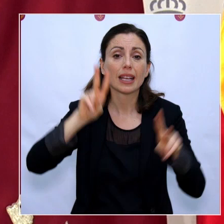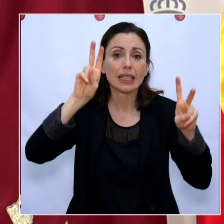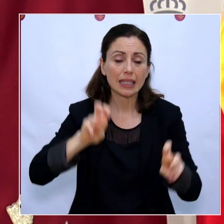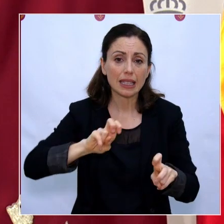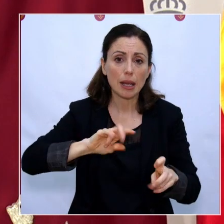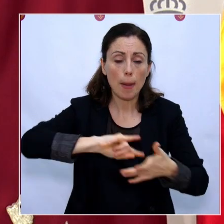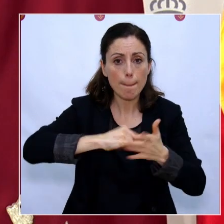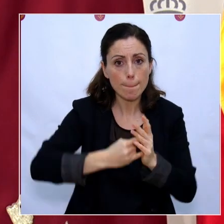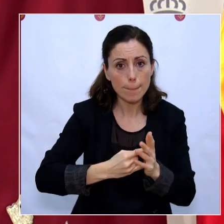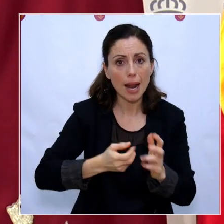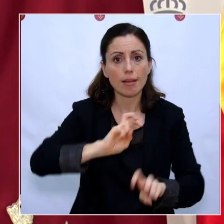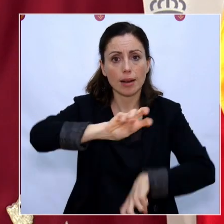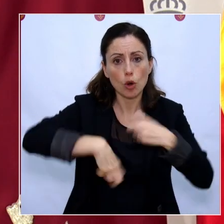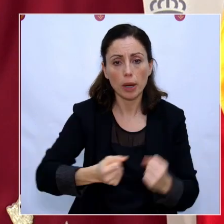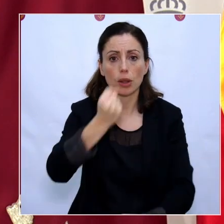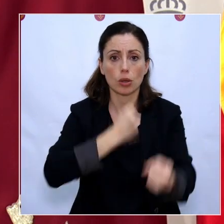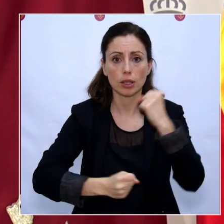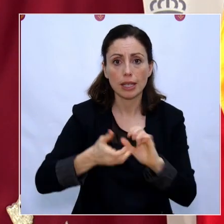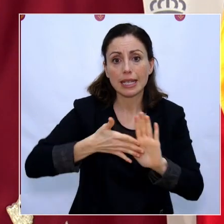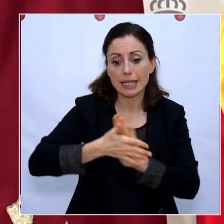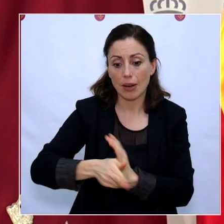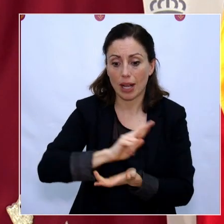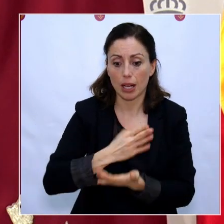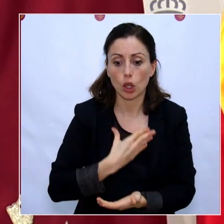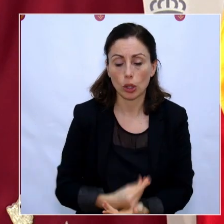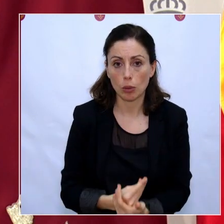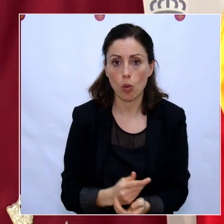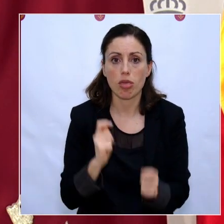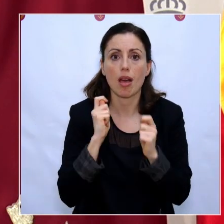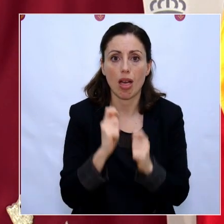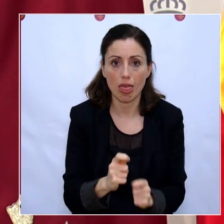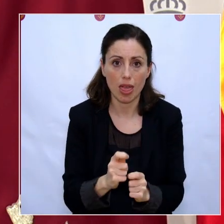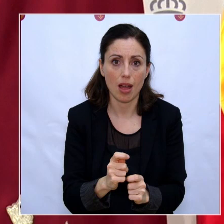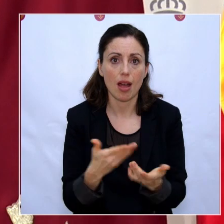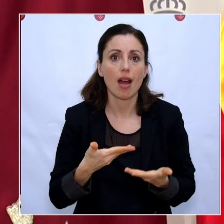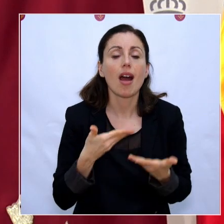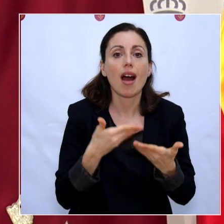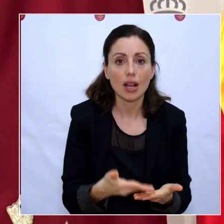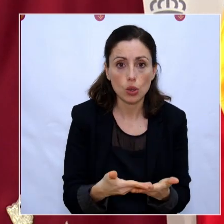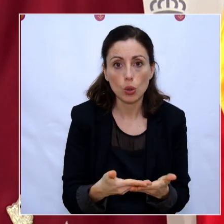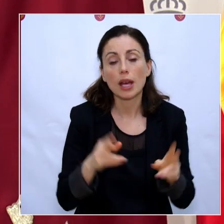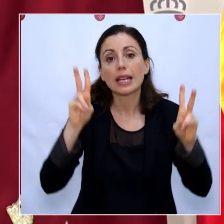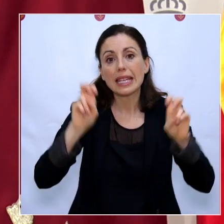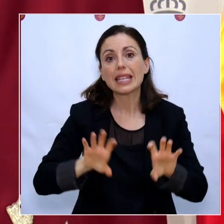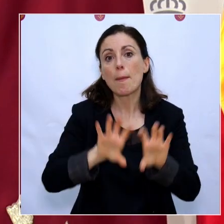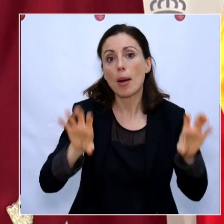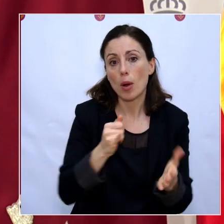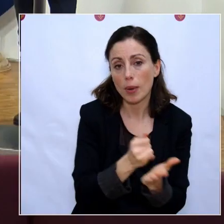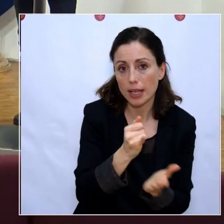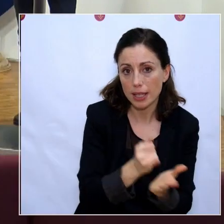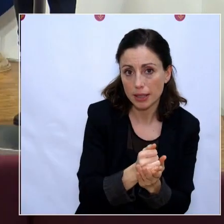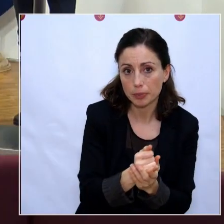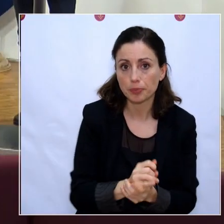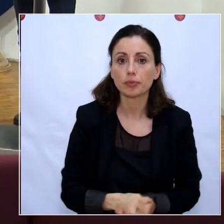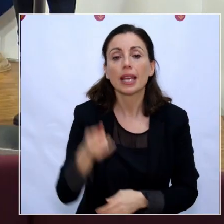que debe reactivar el sector productivo de la región de Murcia y por supuesto también el sector del mueble en Yekla. También desde